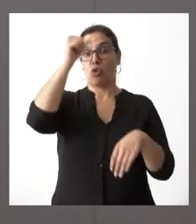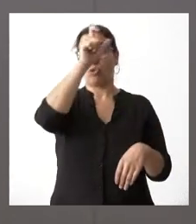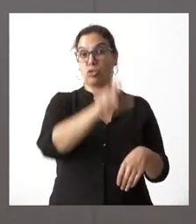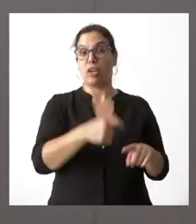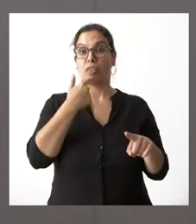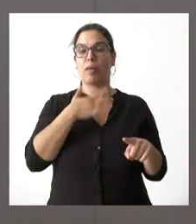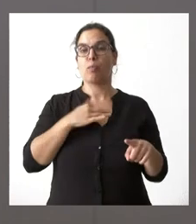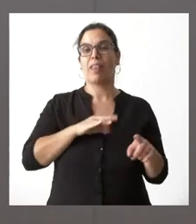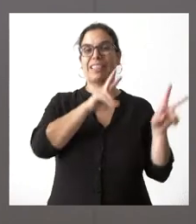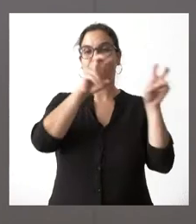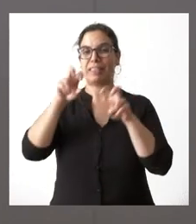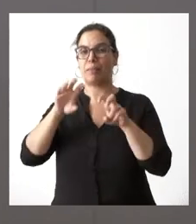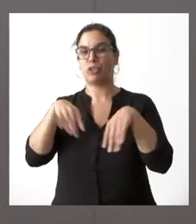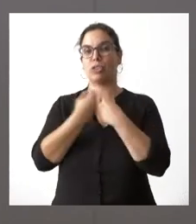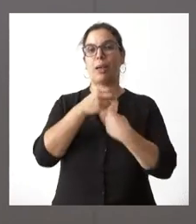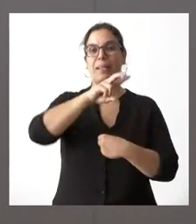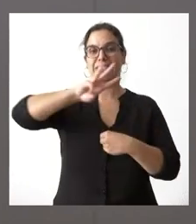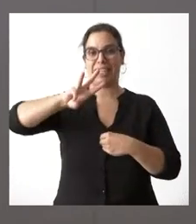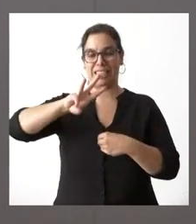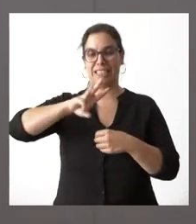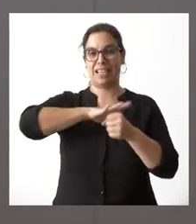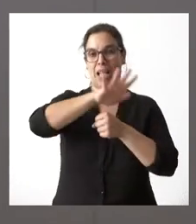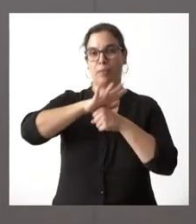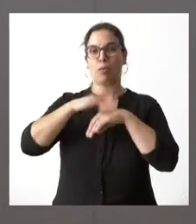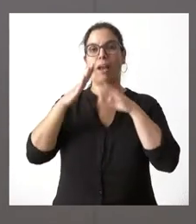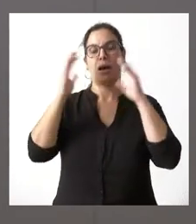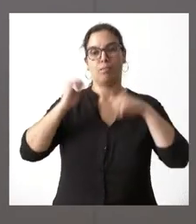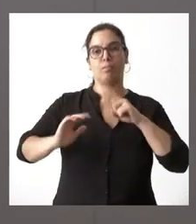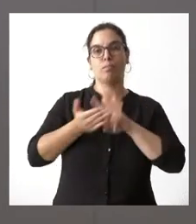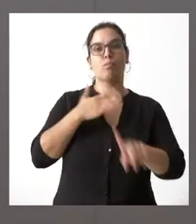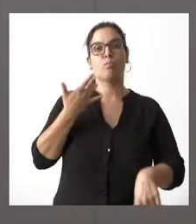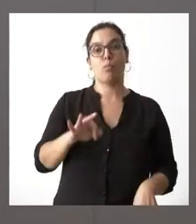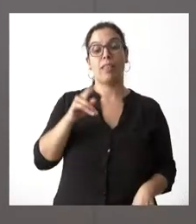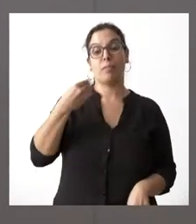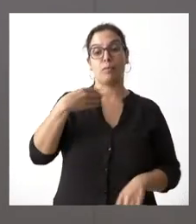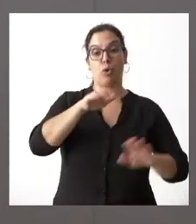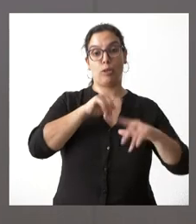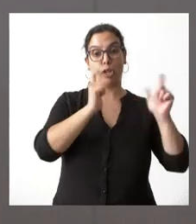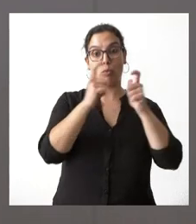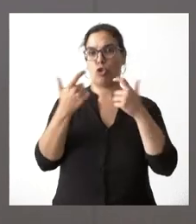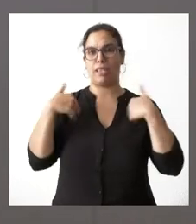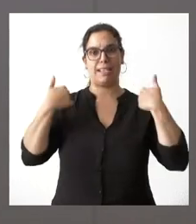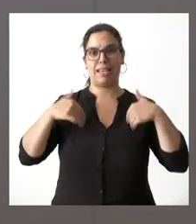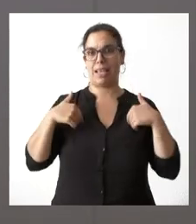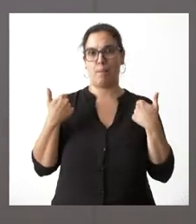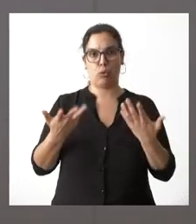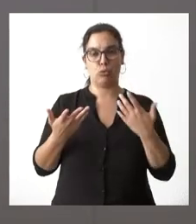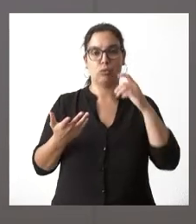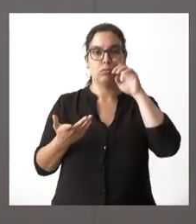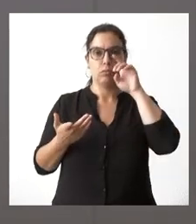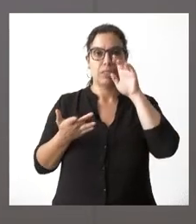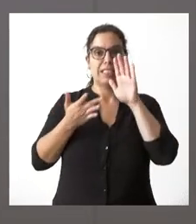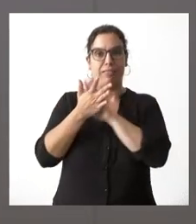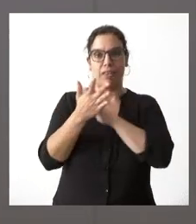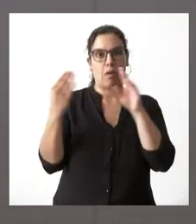23 ámbitos de temas entre los cuales alcanzar acuerdos y que esa convocatoria de las mesas iba a ser inmediata por tanto no hay ninguna